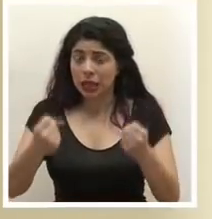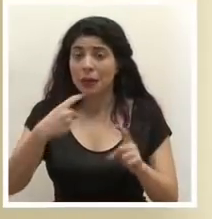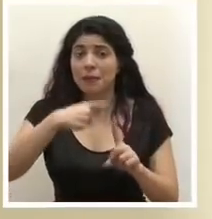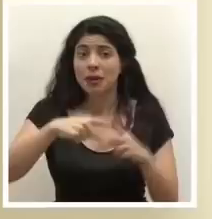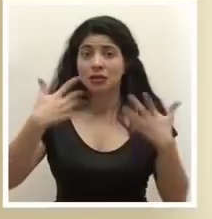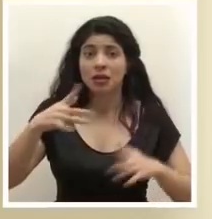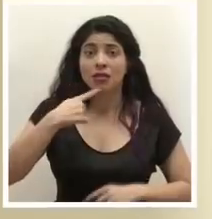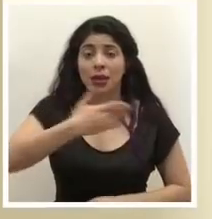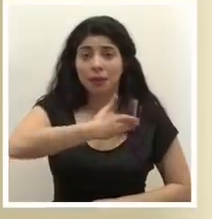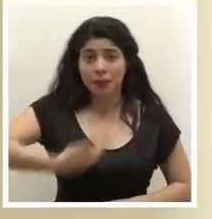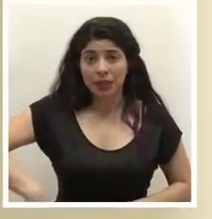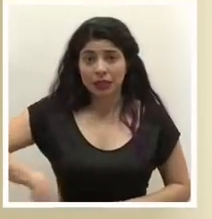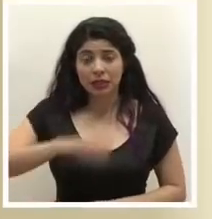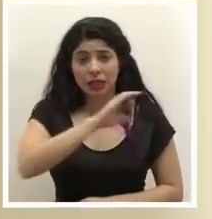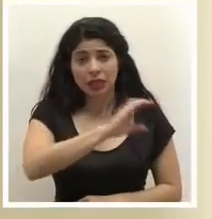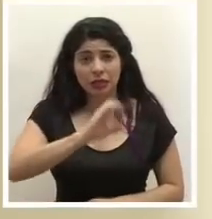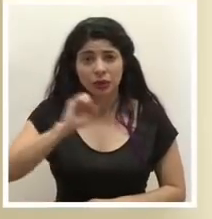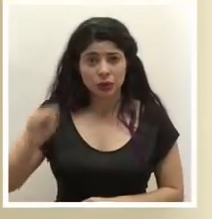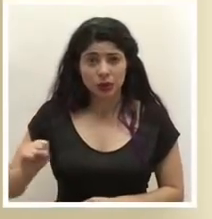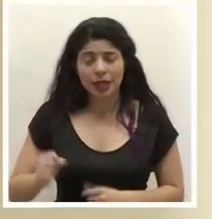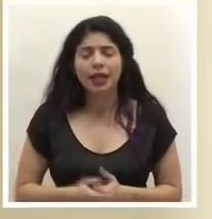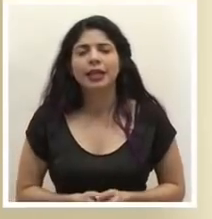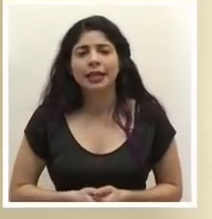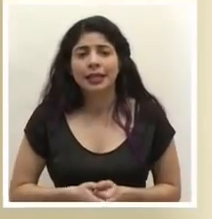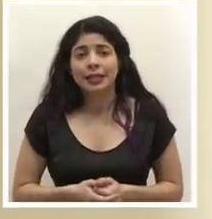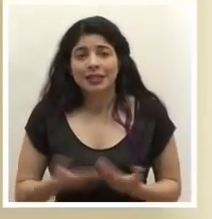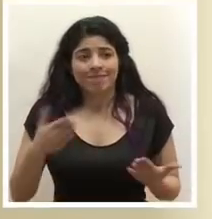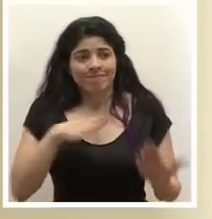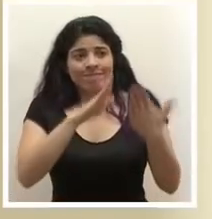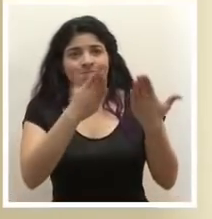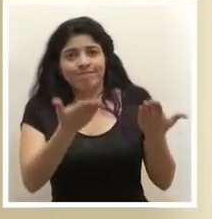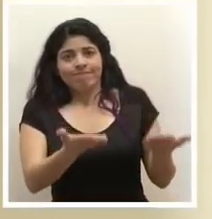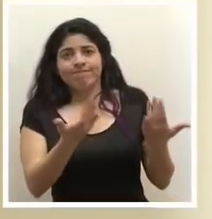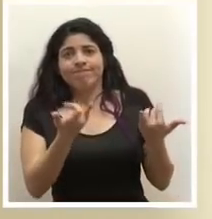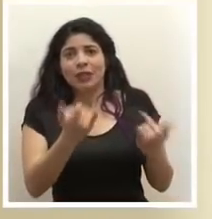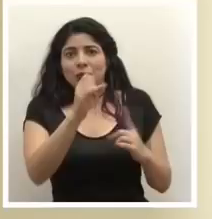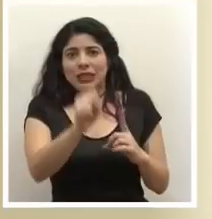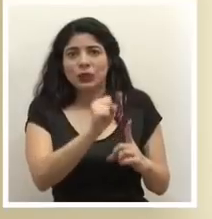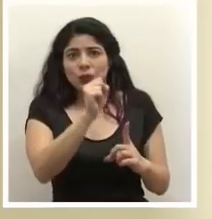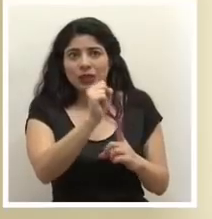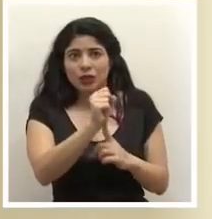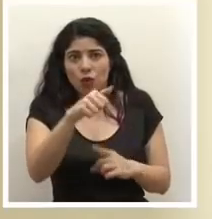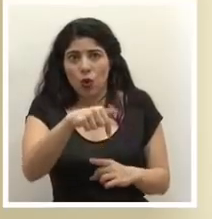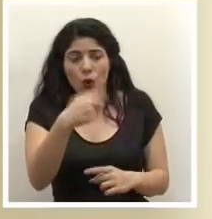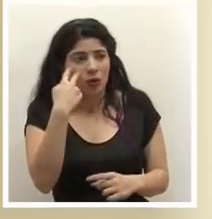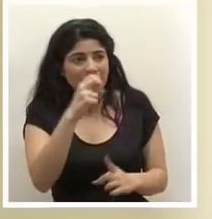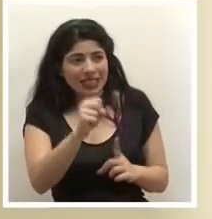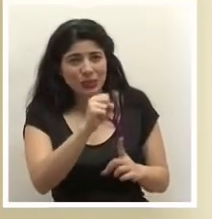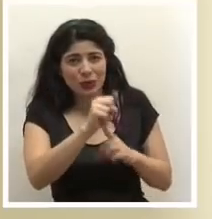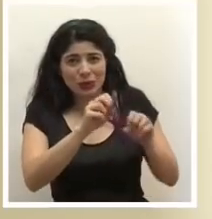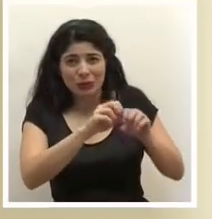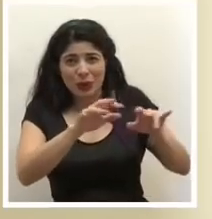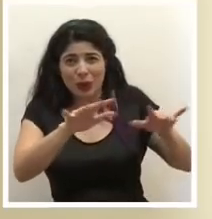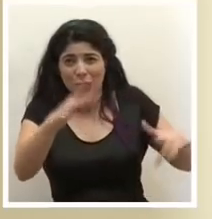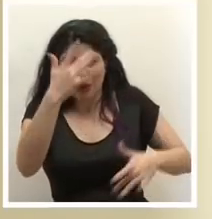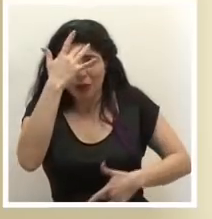el presidente ejecutivo de la Caja Costarricense del Seguro Social, ante la situación que estamos valorando en este momento, la situación epidemiológica,